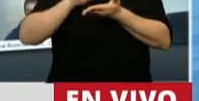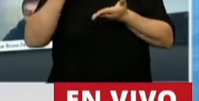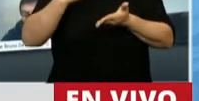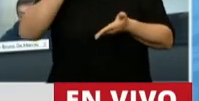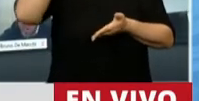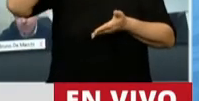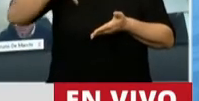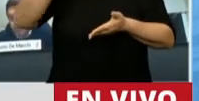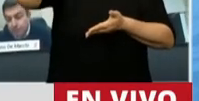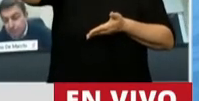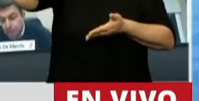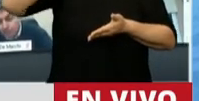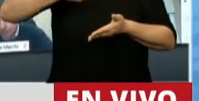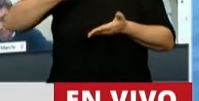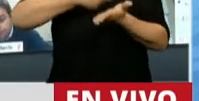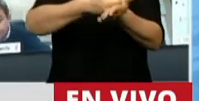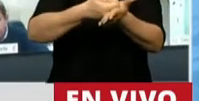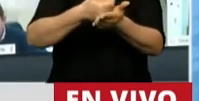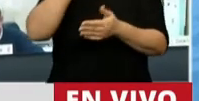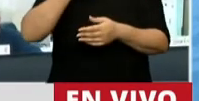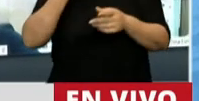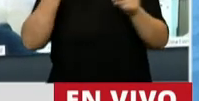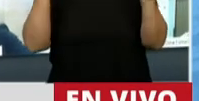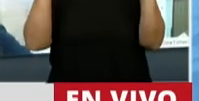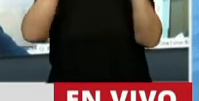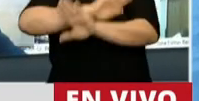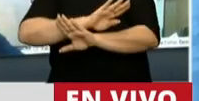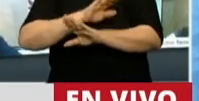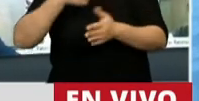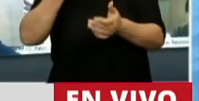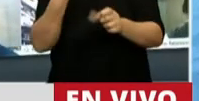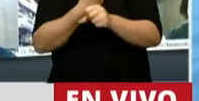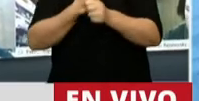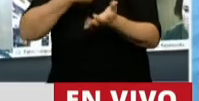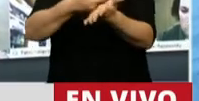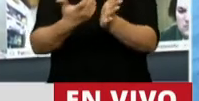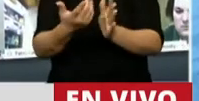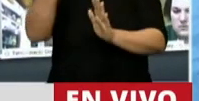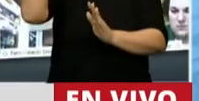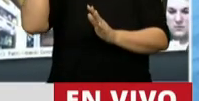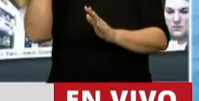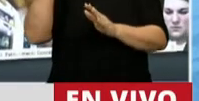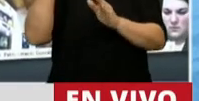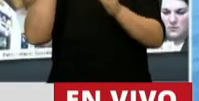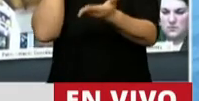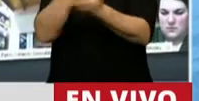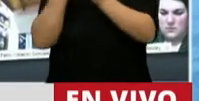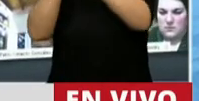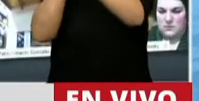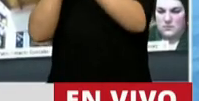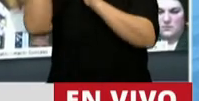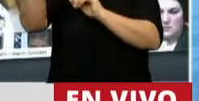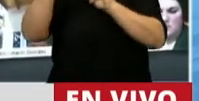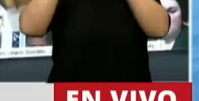Y en este debate no es nuevo, señor presidente. Se dio durante la presidencia del doctor Alfonsín. Luego durante los